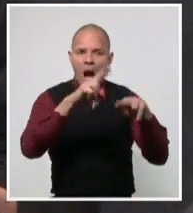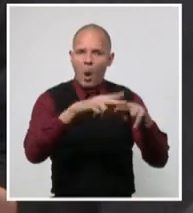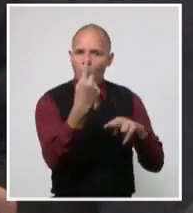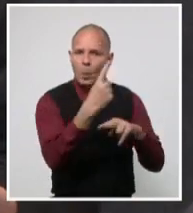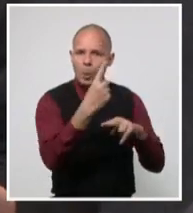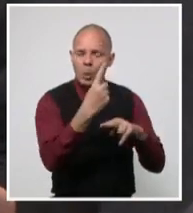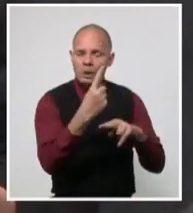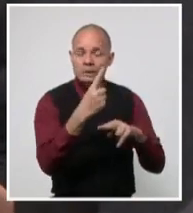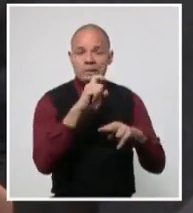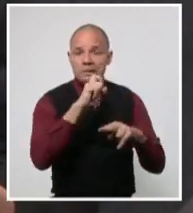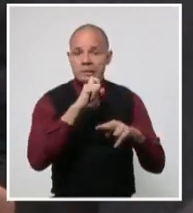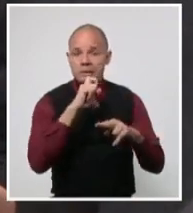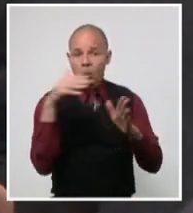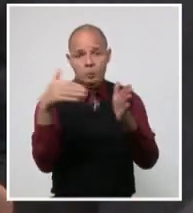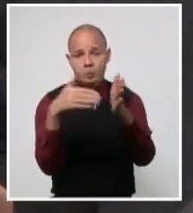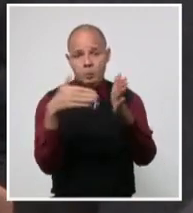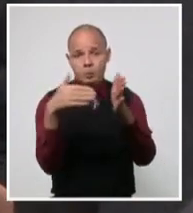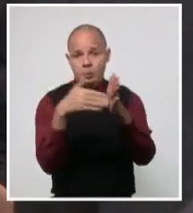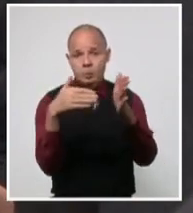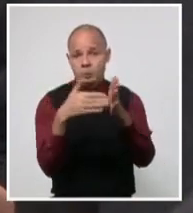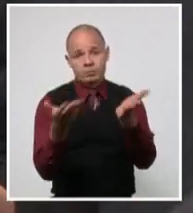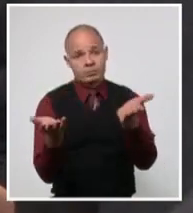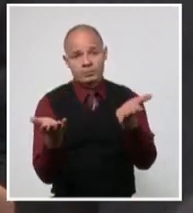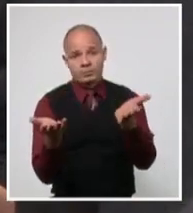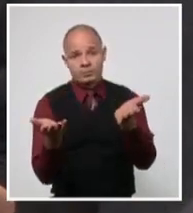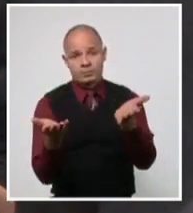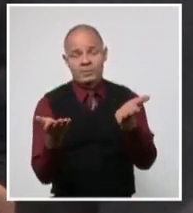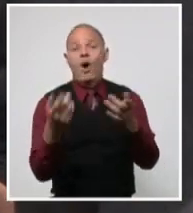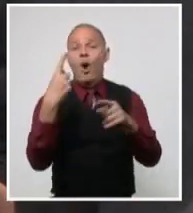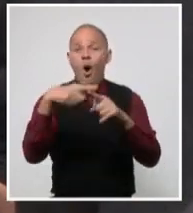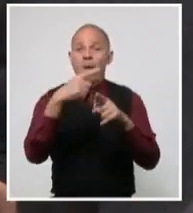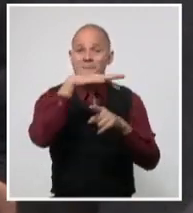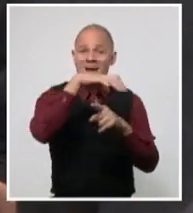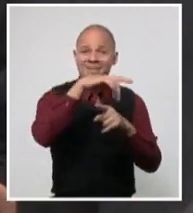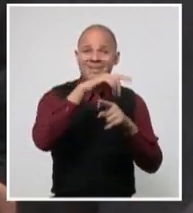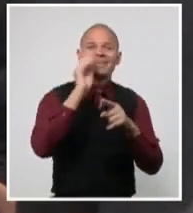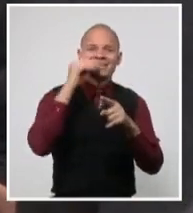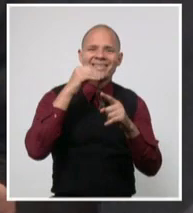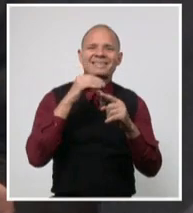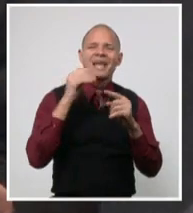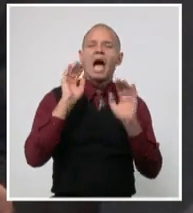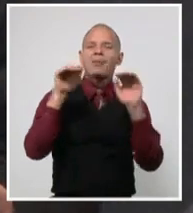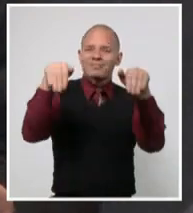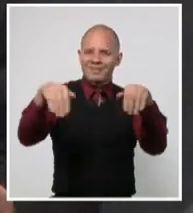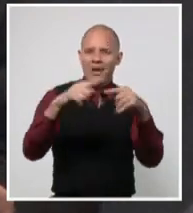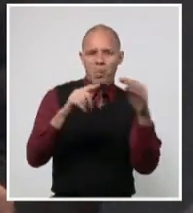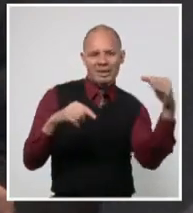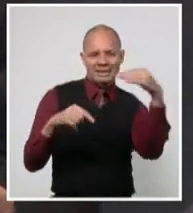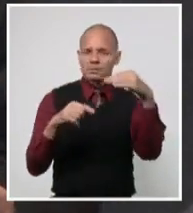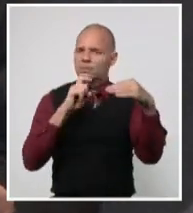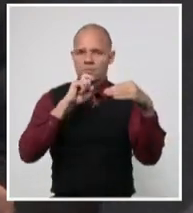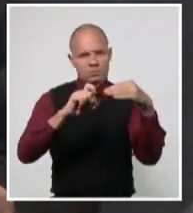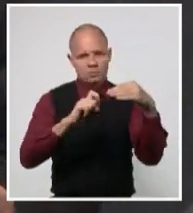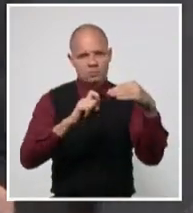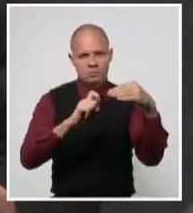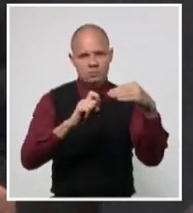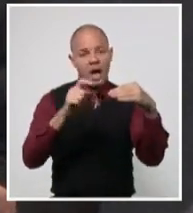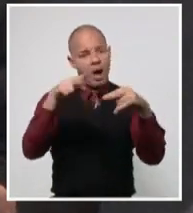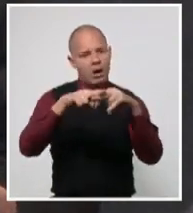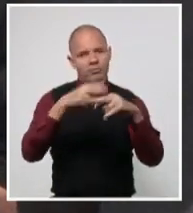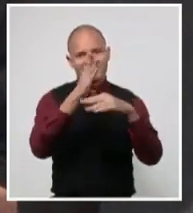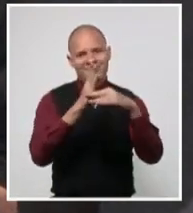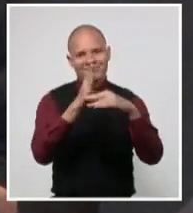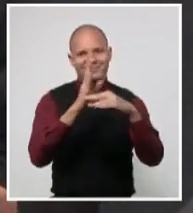hacia y desde otras provincias, entre otras medidas. Esta decisión